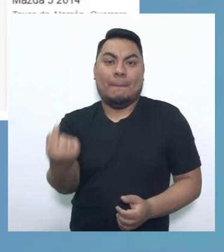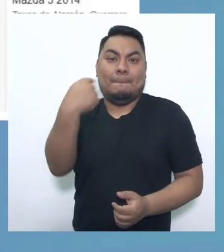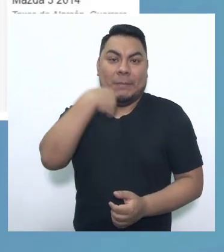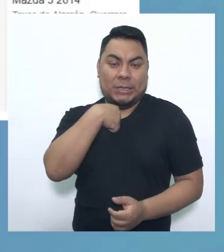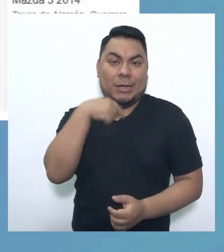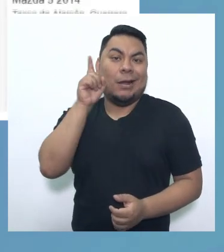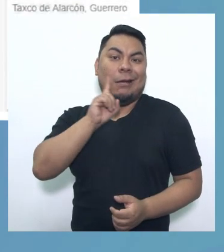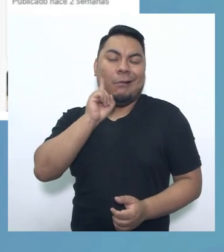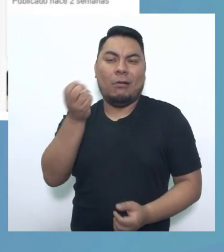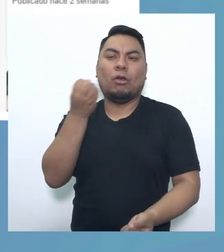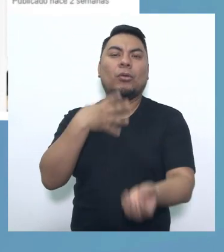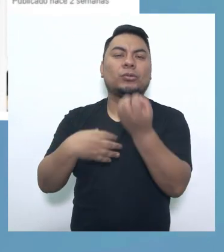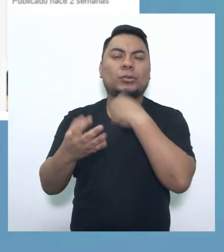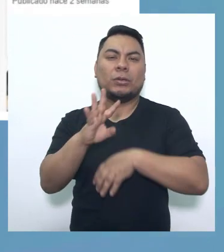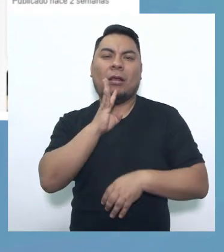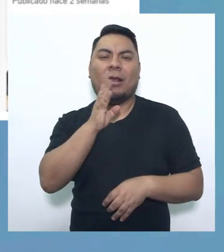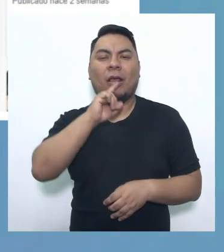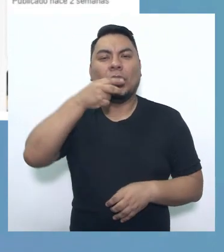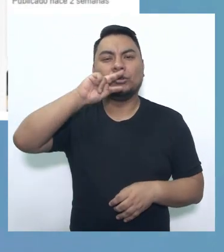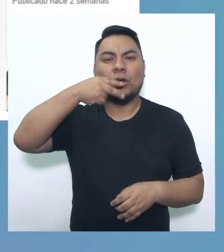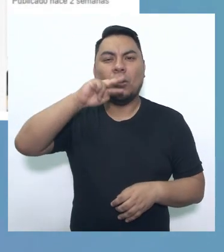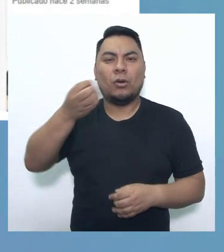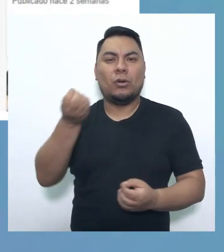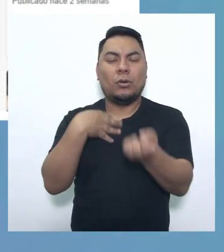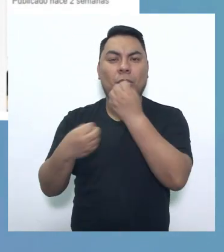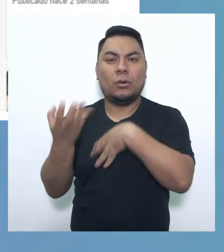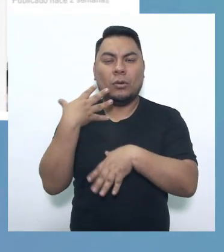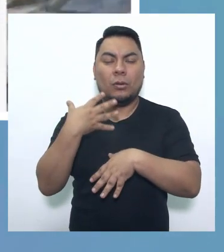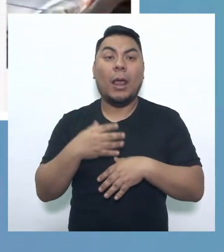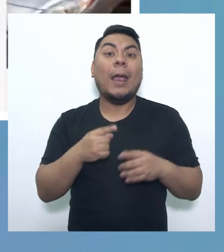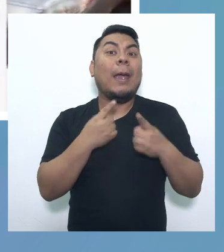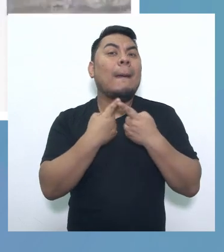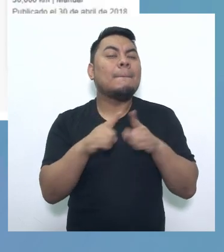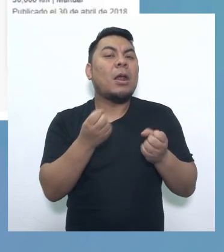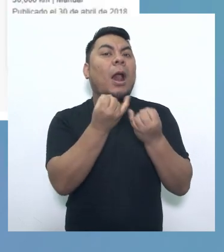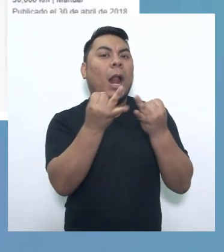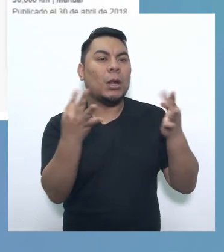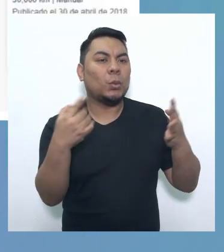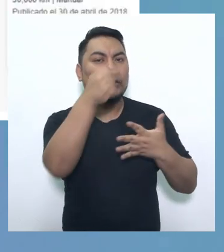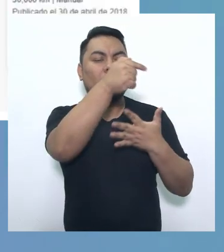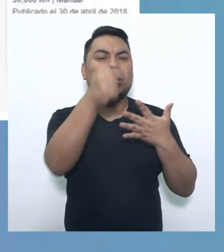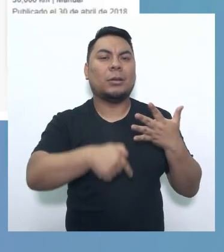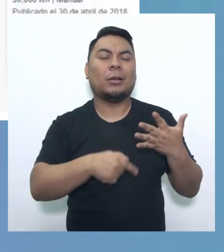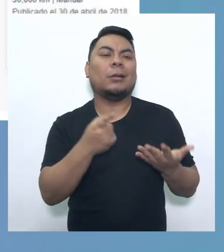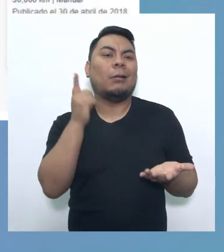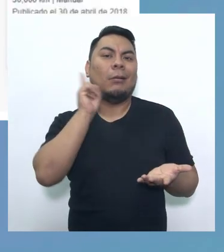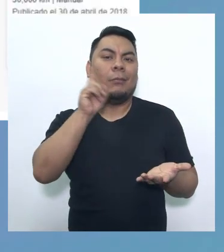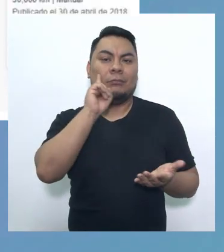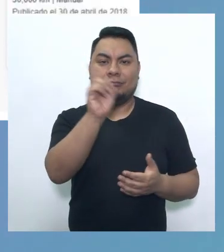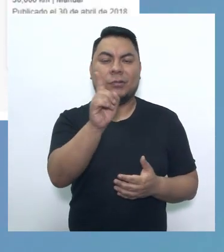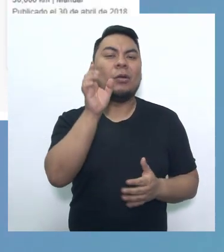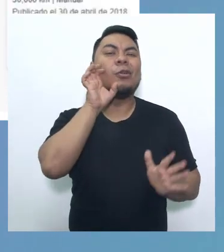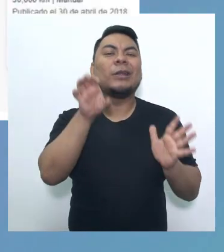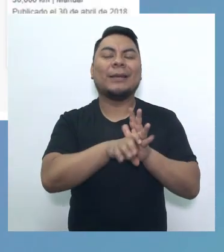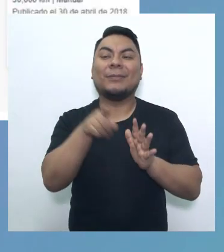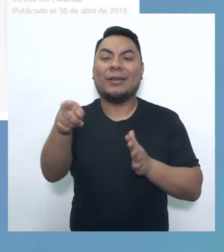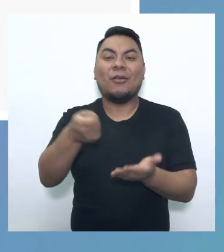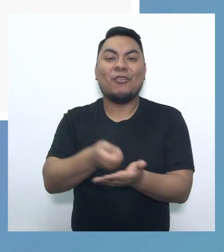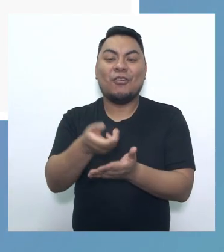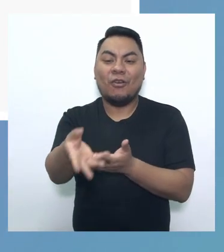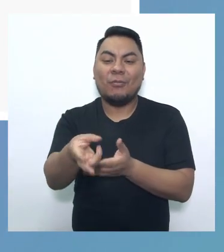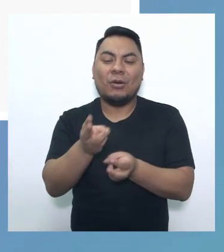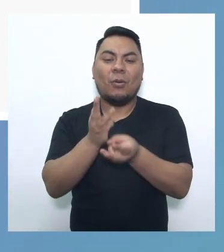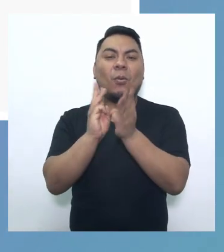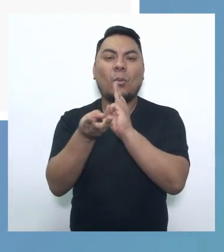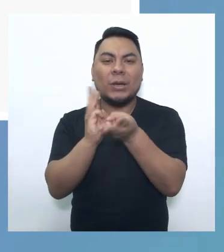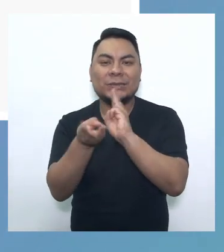es una estafa, ¿no? Como lo que sucede en estas compras que se hacen a través de WhatsApp,